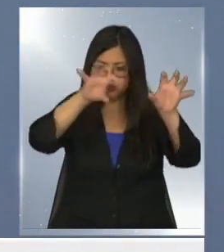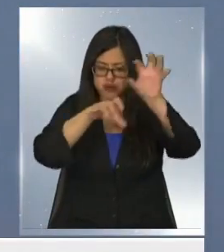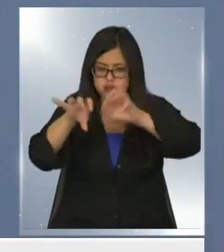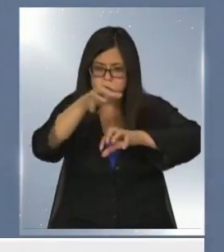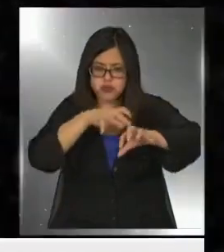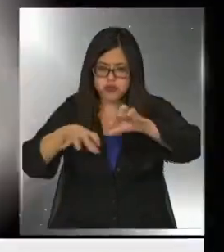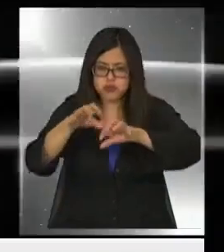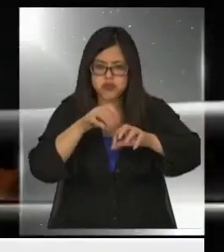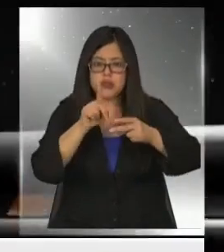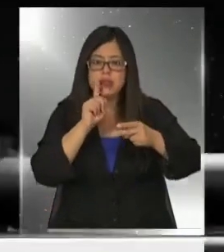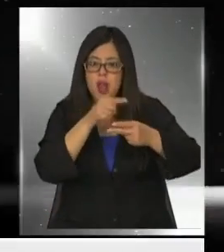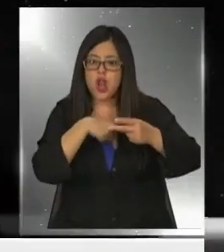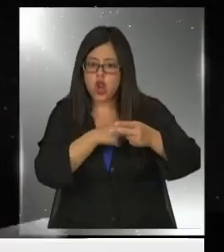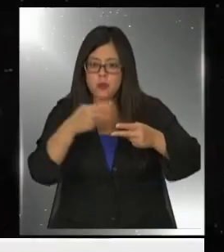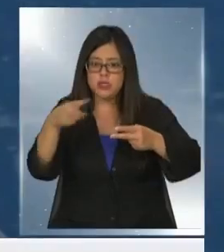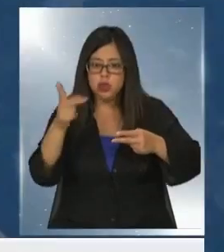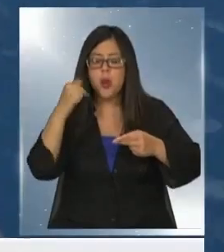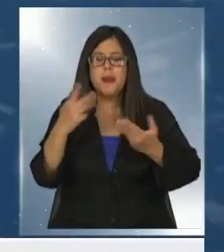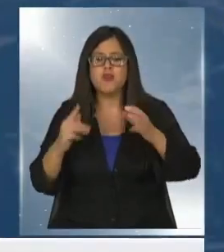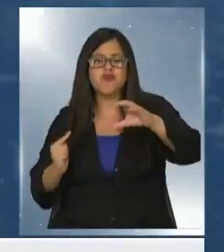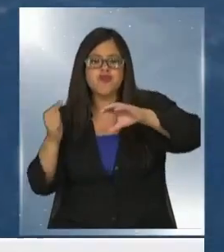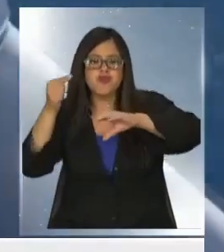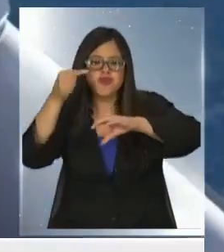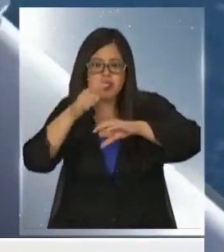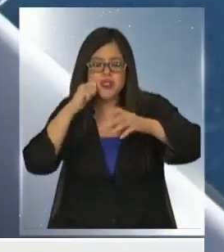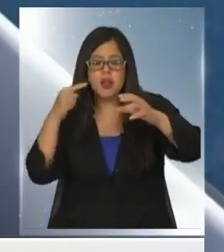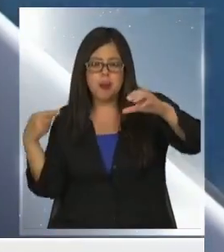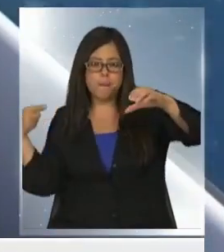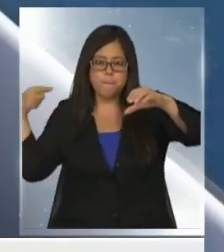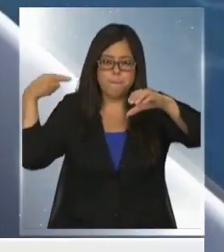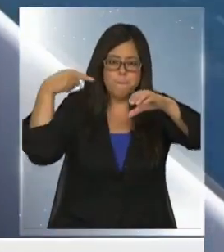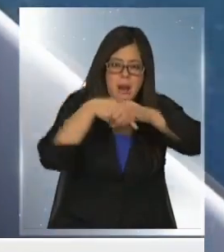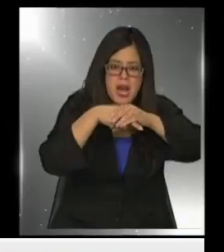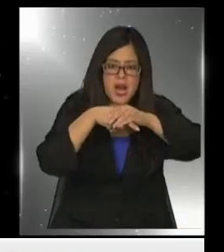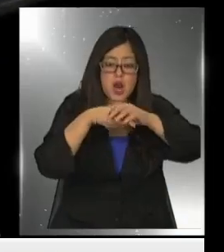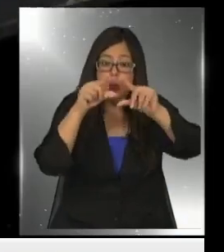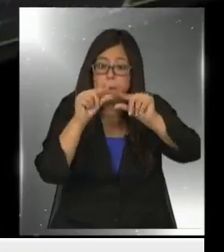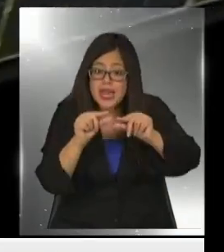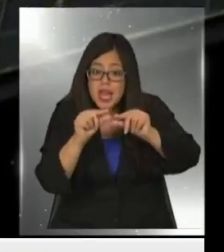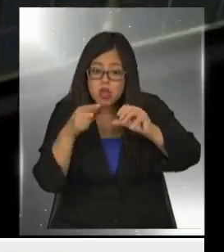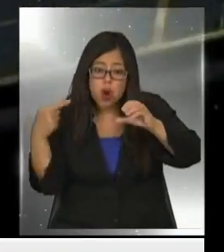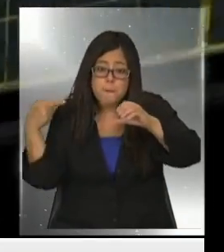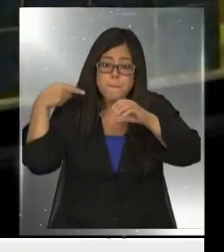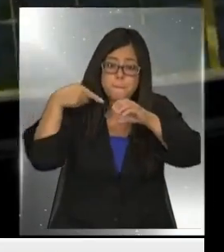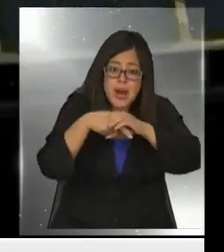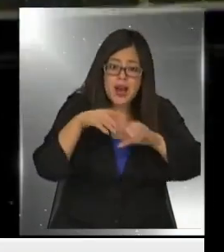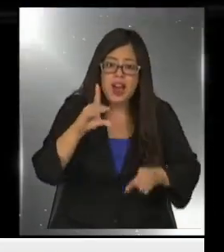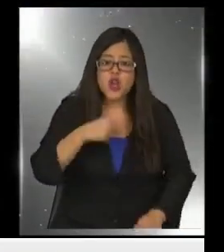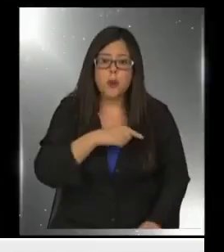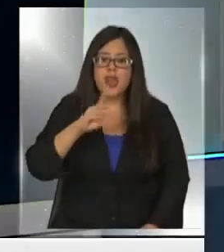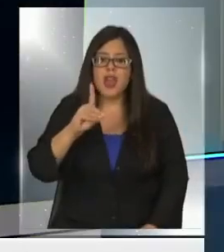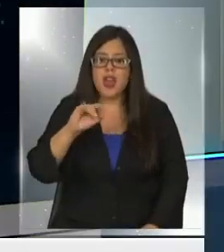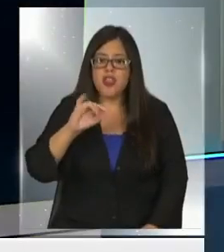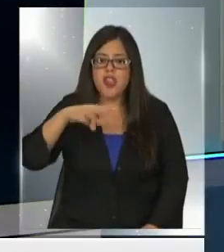Didymos y Dimorphos, lo que va a hacer esta nave entonces es que va a colisionar directamente contra el más pequeño de ellos que se llama Dimorphos, para ver si